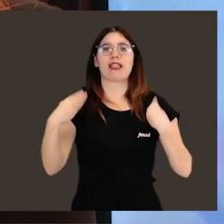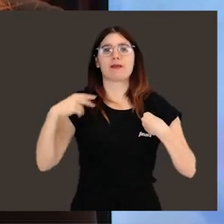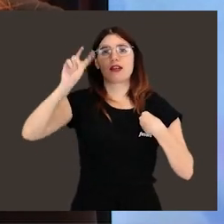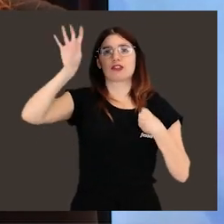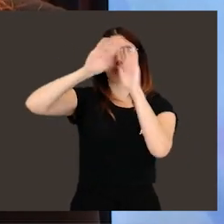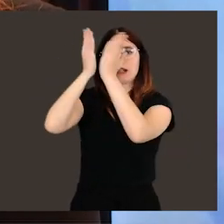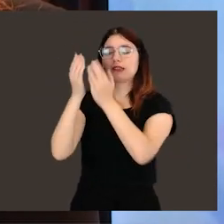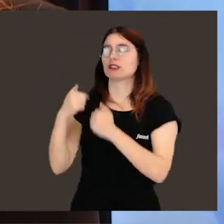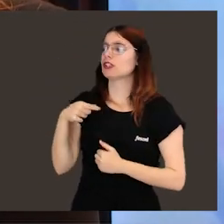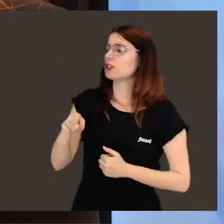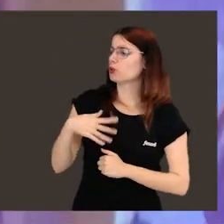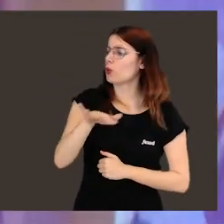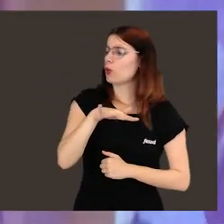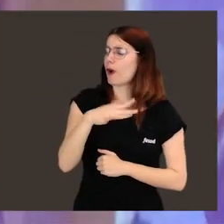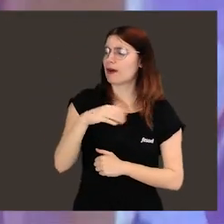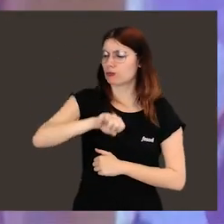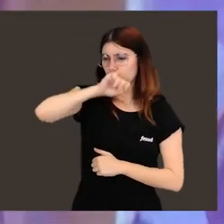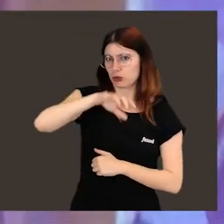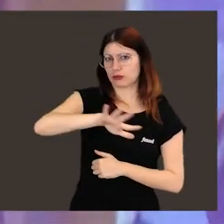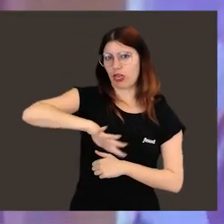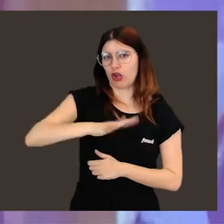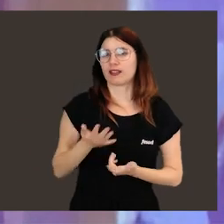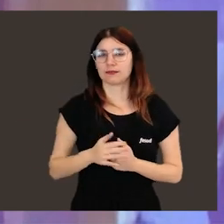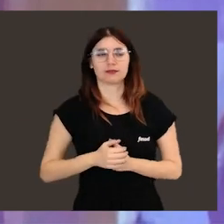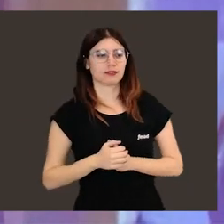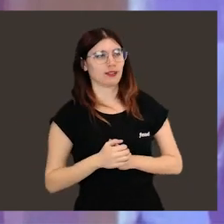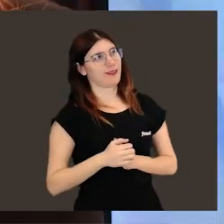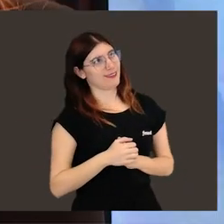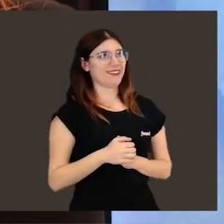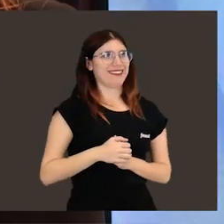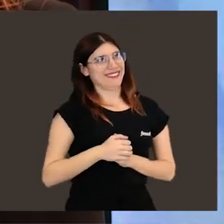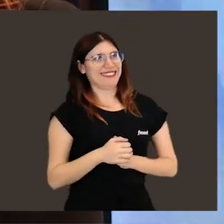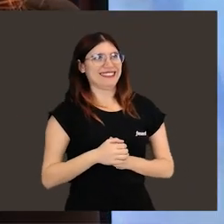sobre la búsqueda de vida en otros planetas. Tu lugar preferido en el mundo.